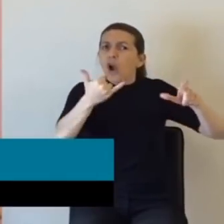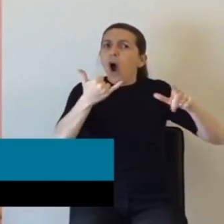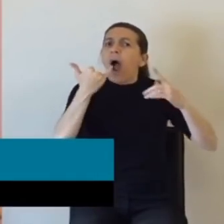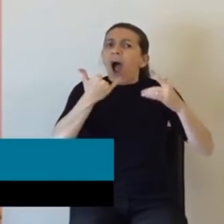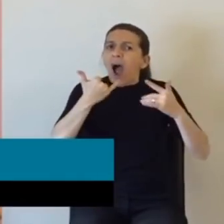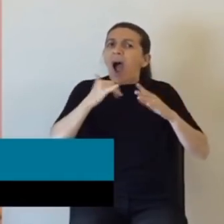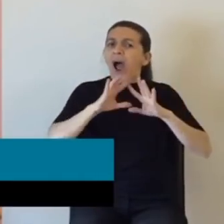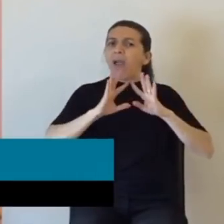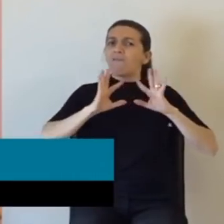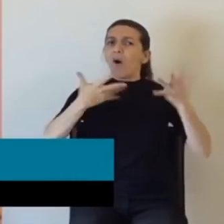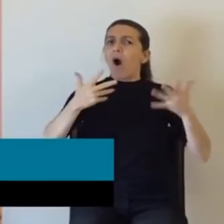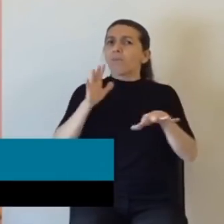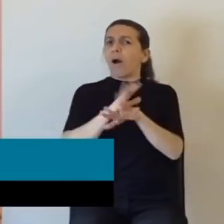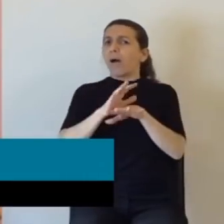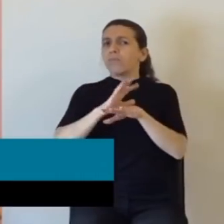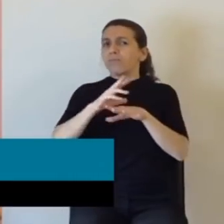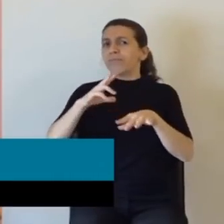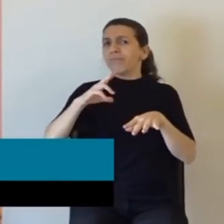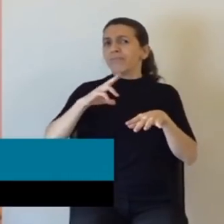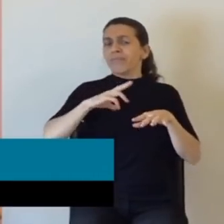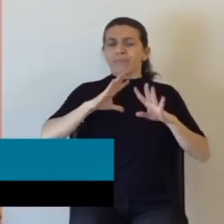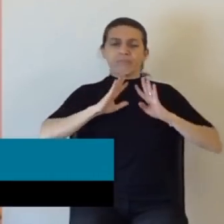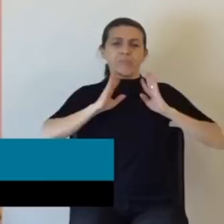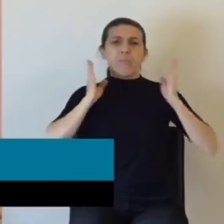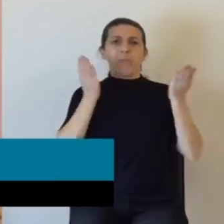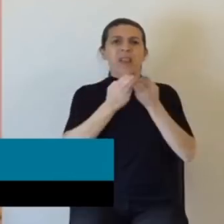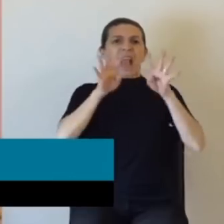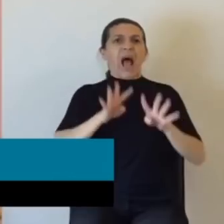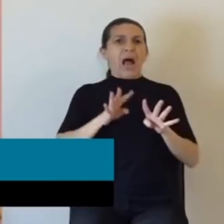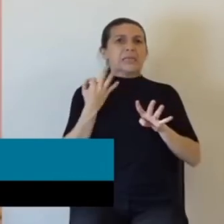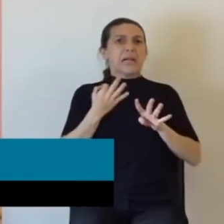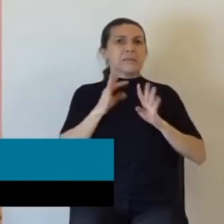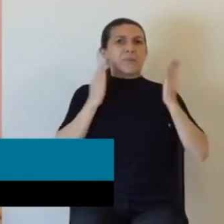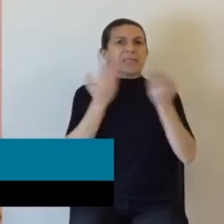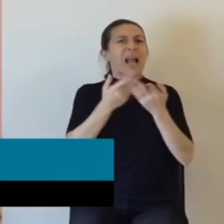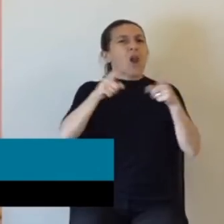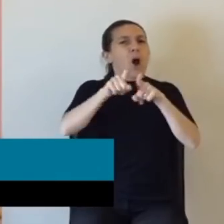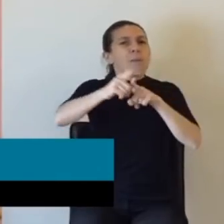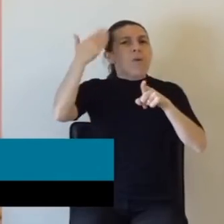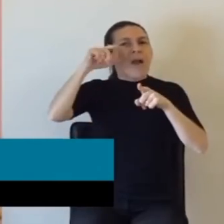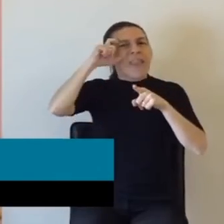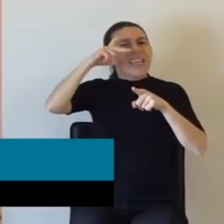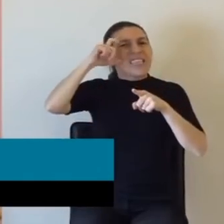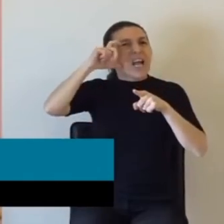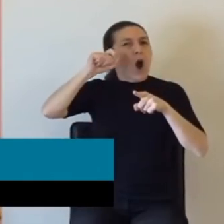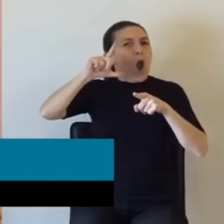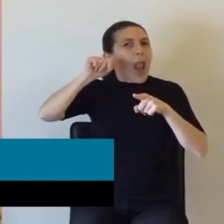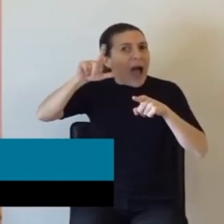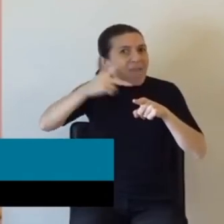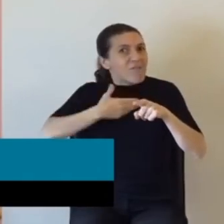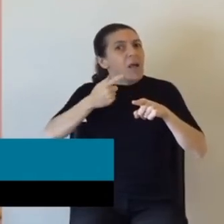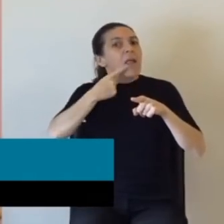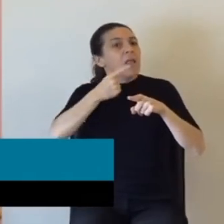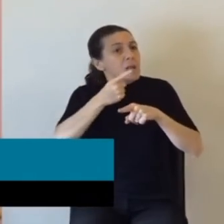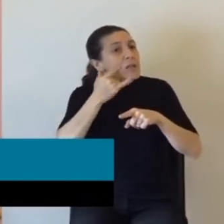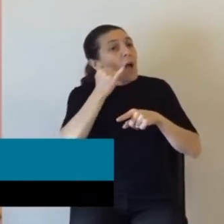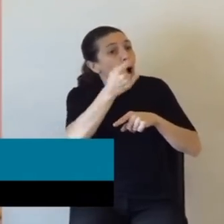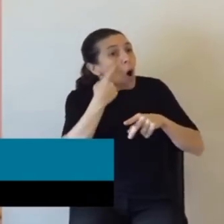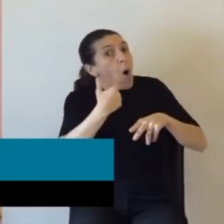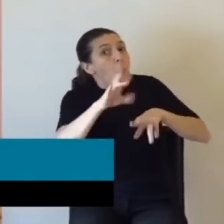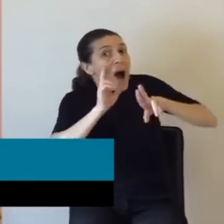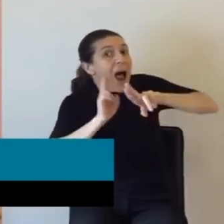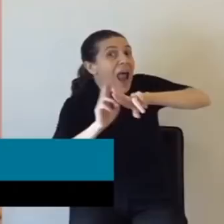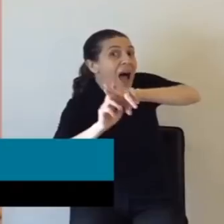especiales. De hecho, hasta cuando les queremos allanar la celda, como pasó con el Checoraz, les avisan. Miren que van a ser requisadas sus